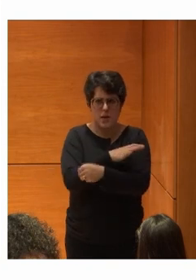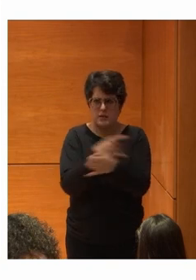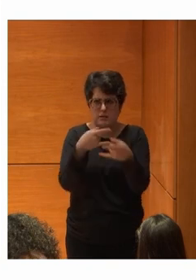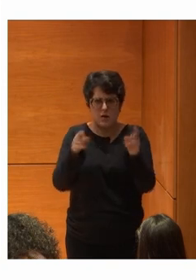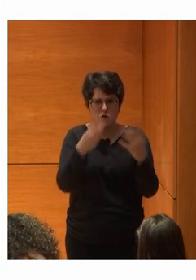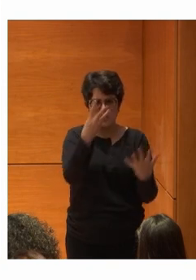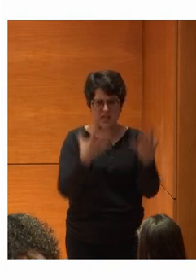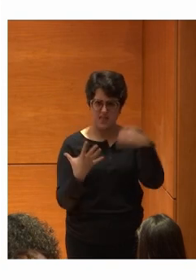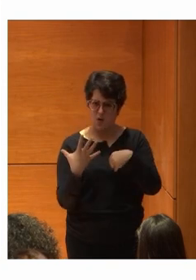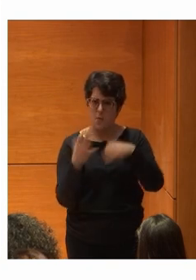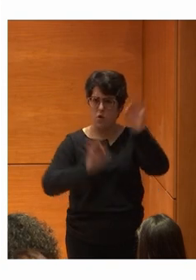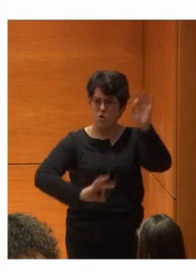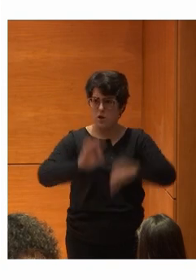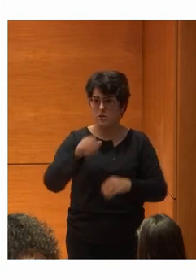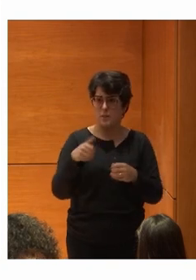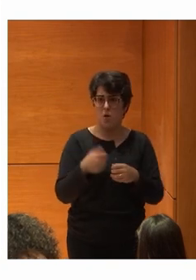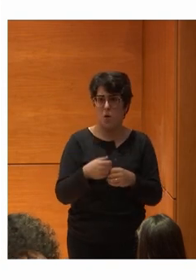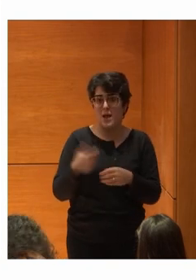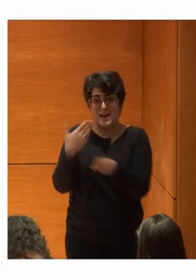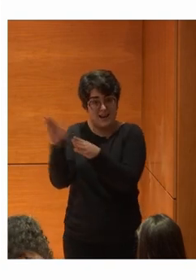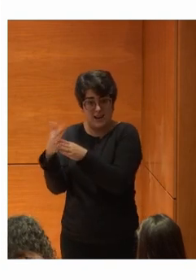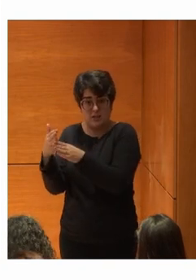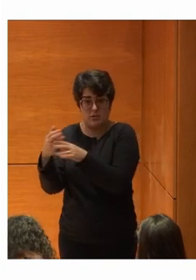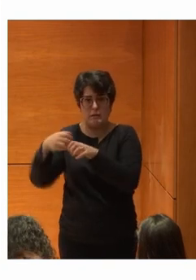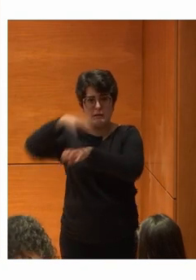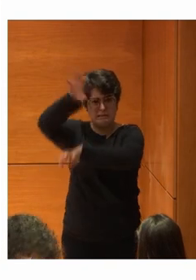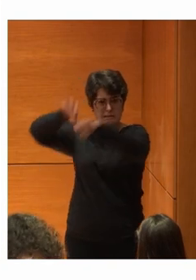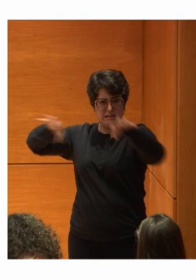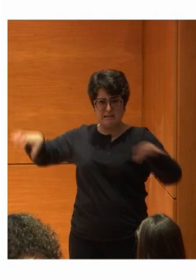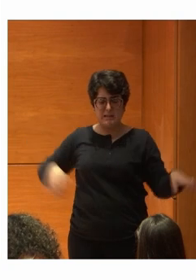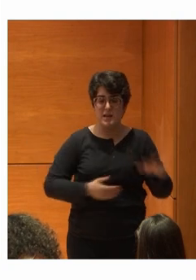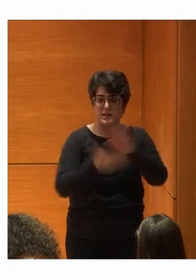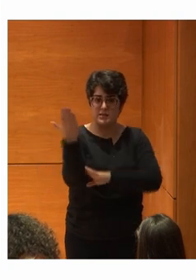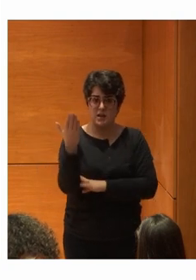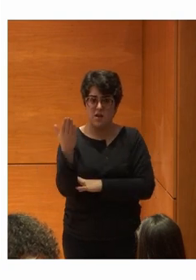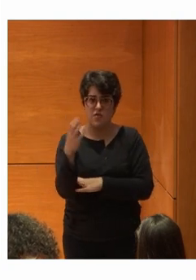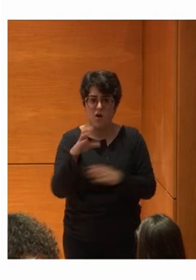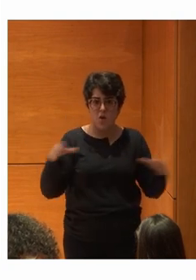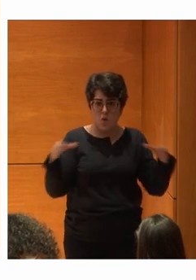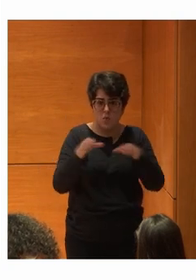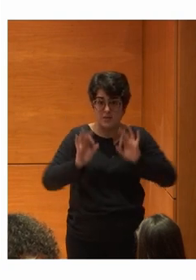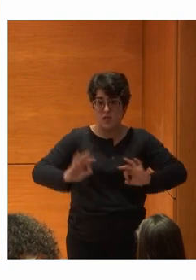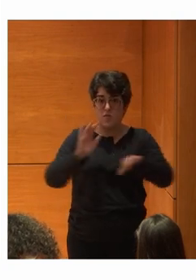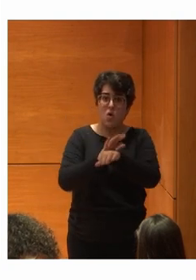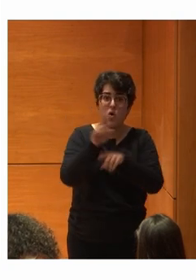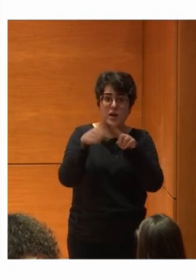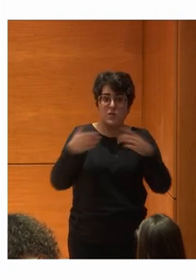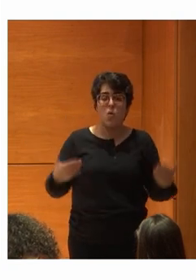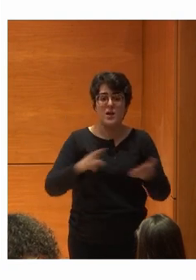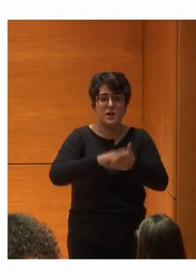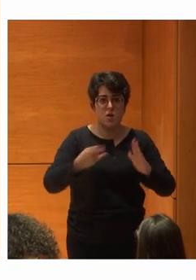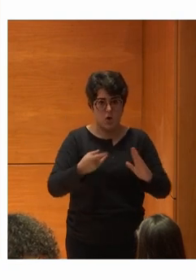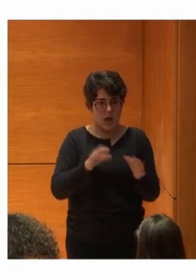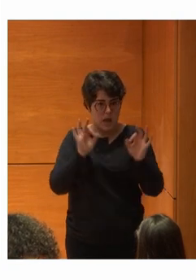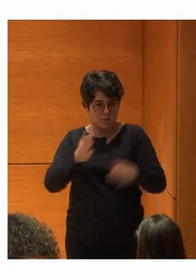85% Pero Del otro 15% Estaba muy disperso Pero se ha quedado Una compañía específica Para que realmente Haya esa tecnología Que es la